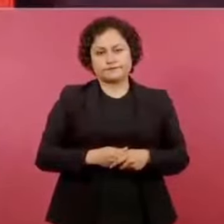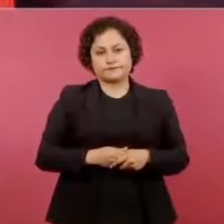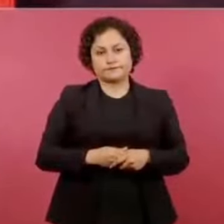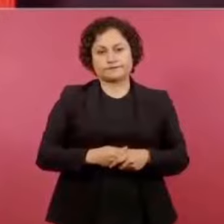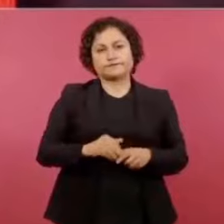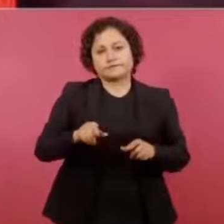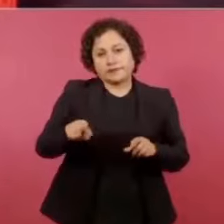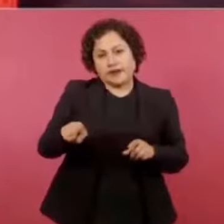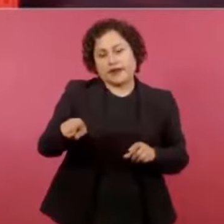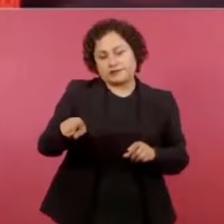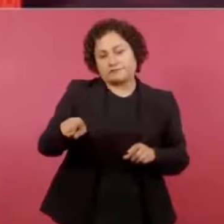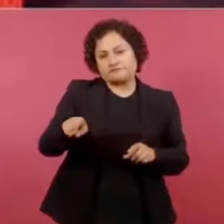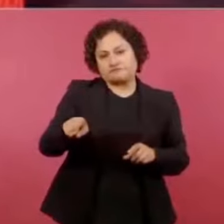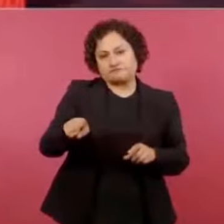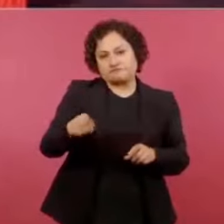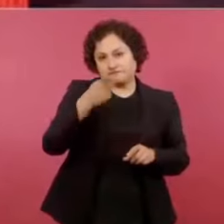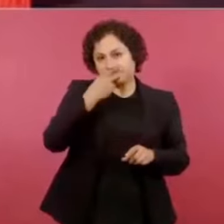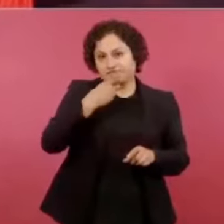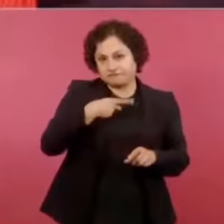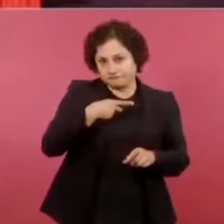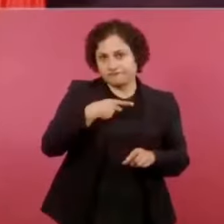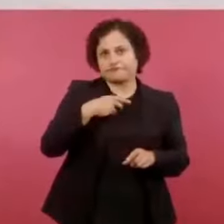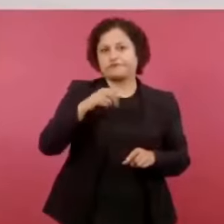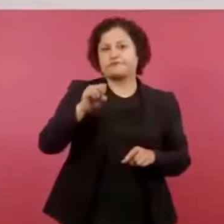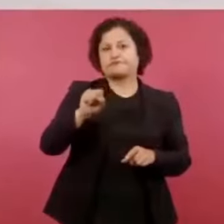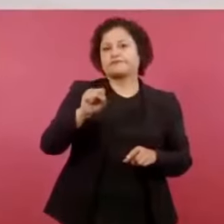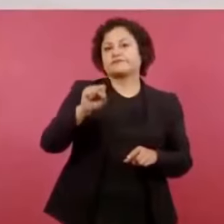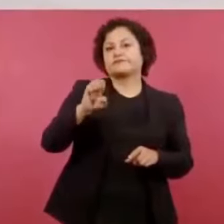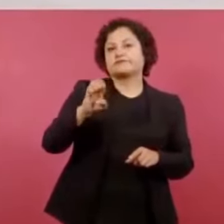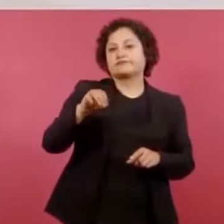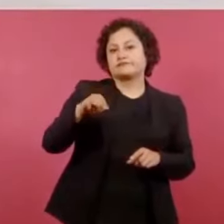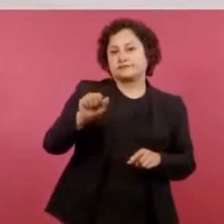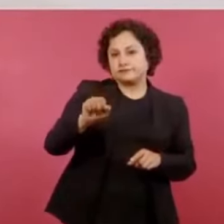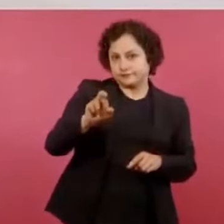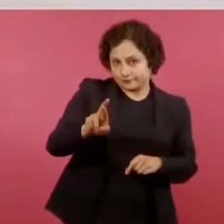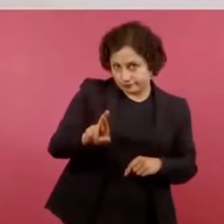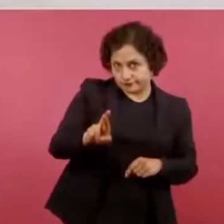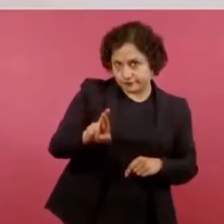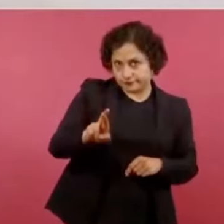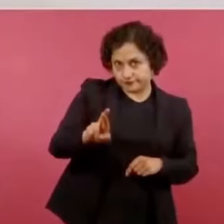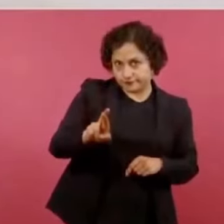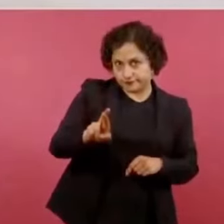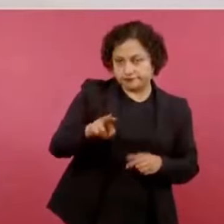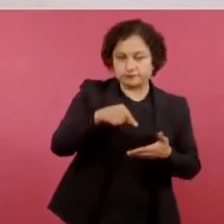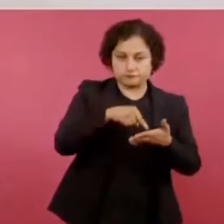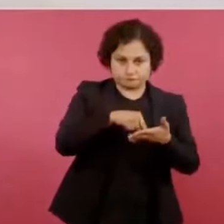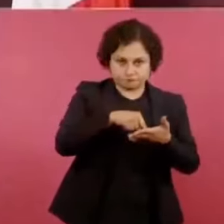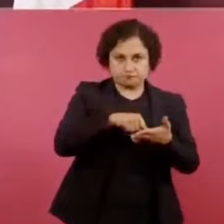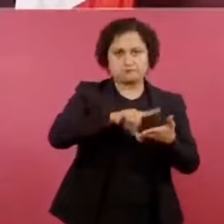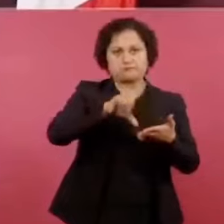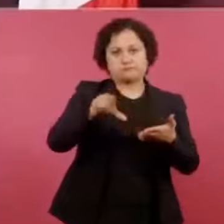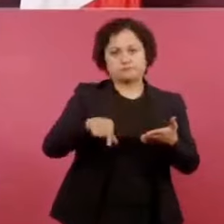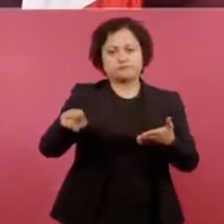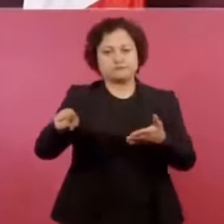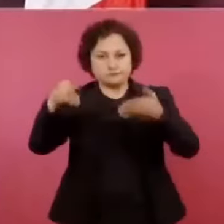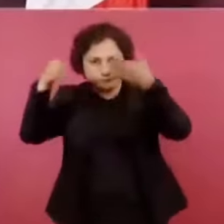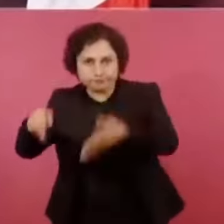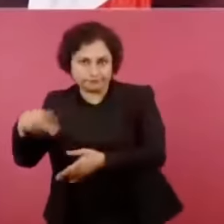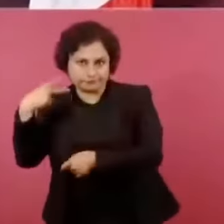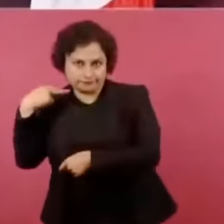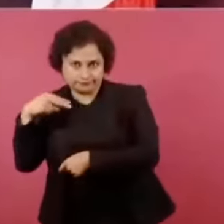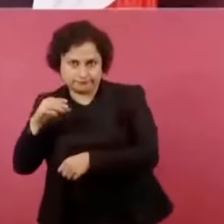puntualizar más. Y luego te contesto en particular lo del puerto de Veracruz. Las secretarías de